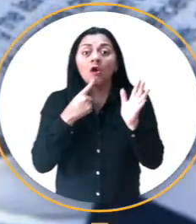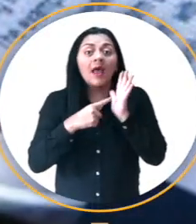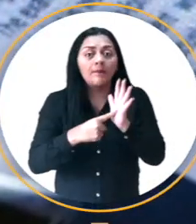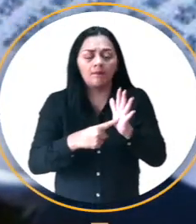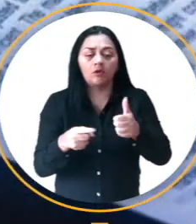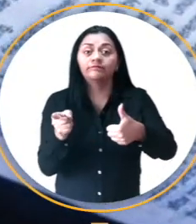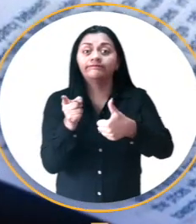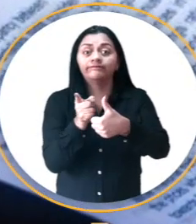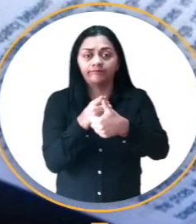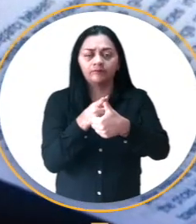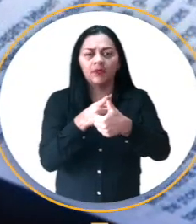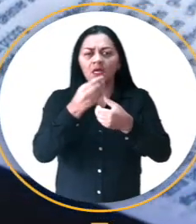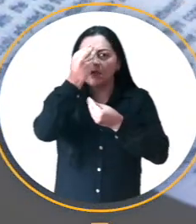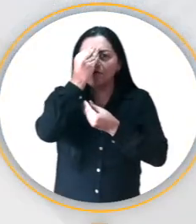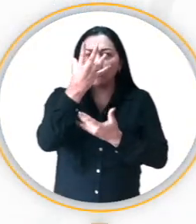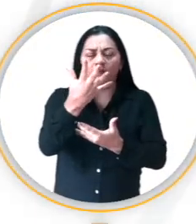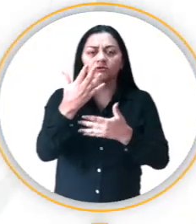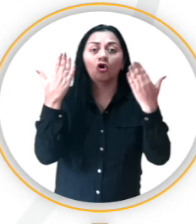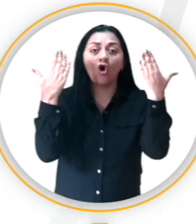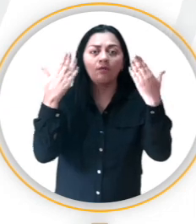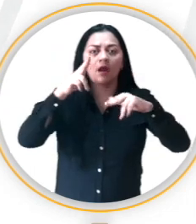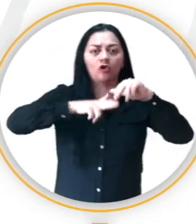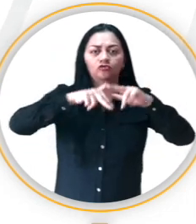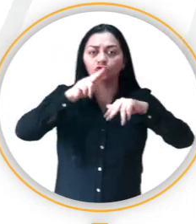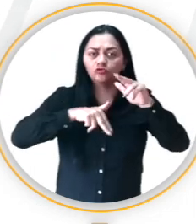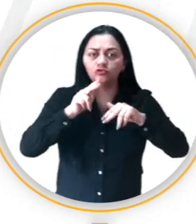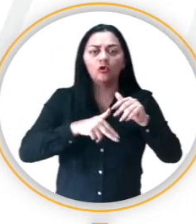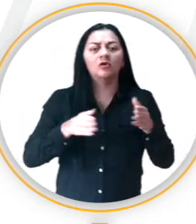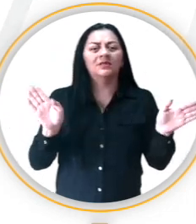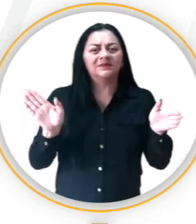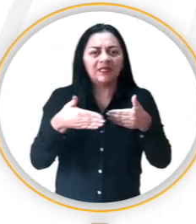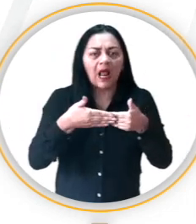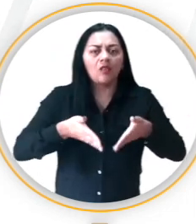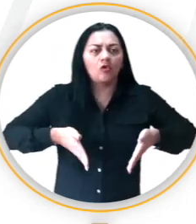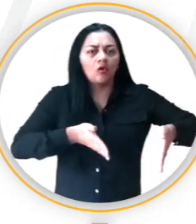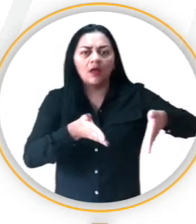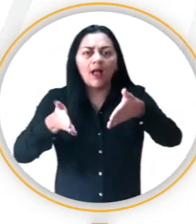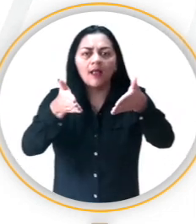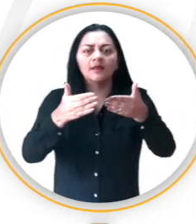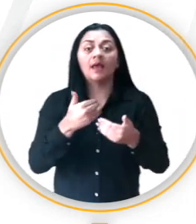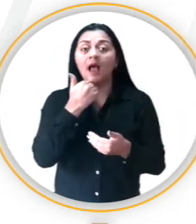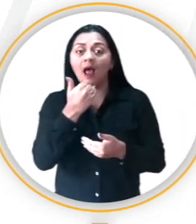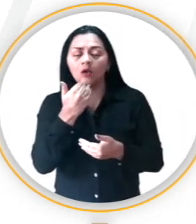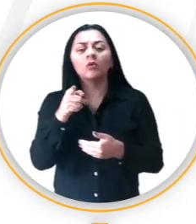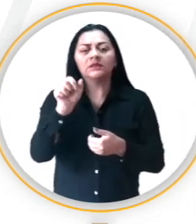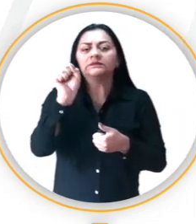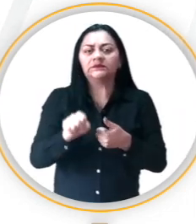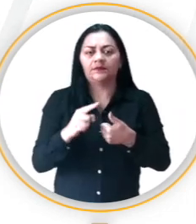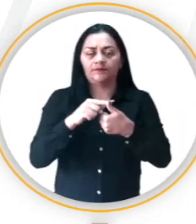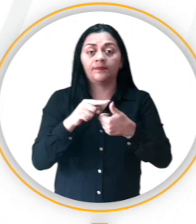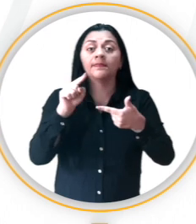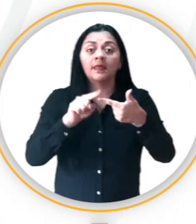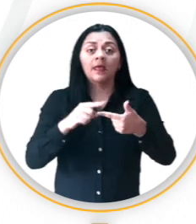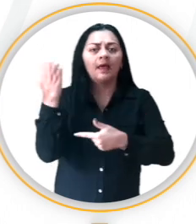continuación. Excepciones. Cuando se requiera informar en las obras públicas sobre cierres o habilitación de vías, obras o lugares